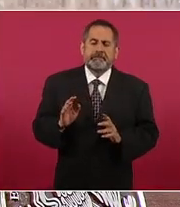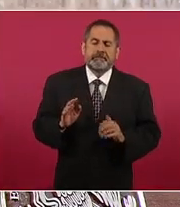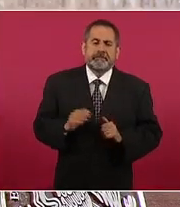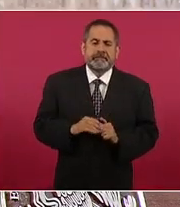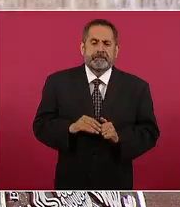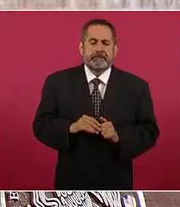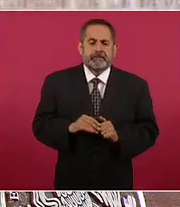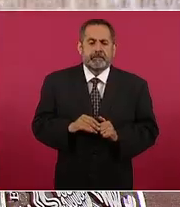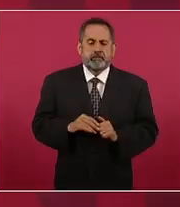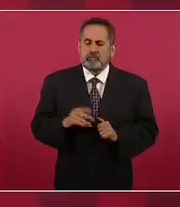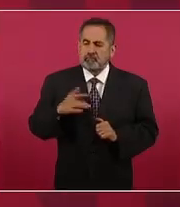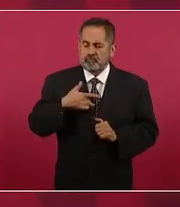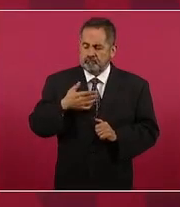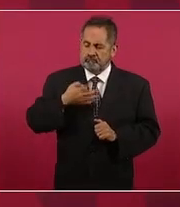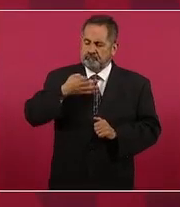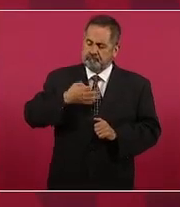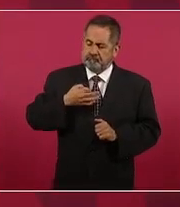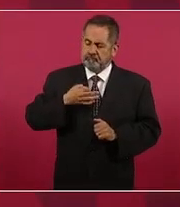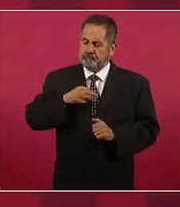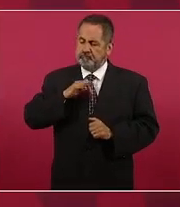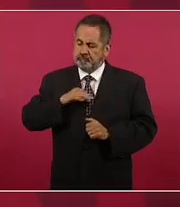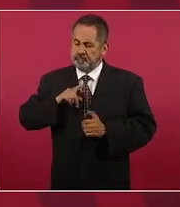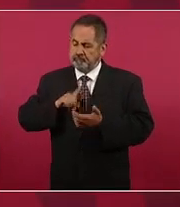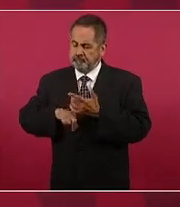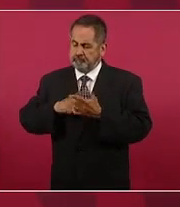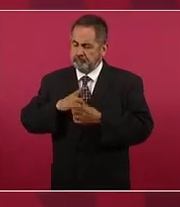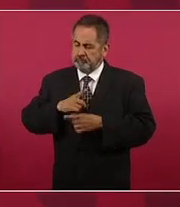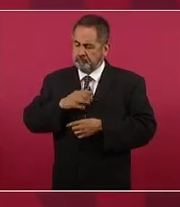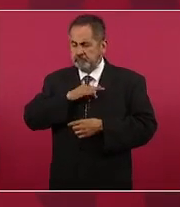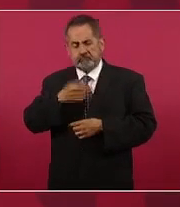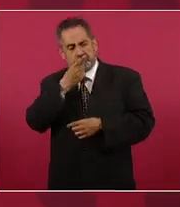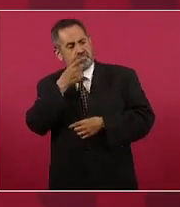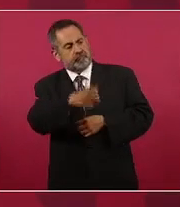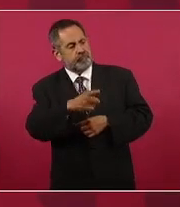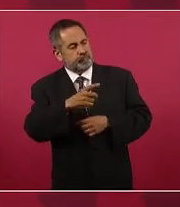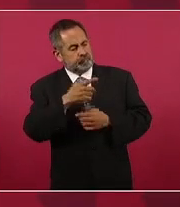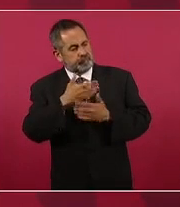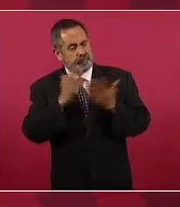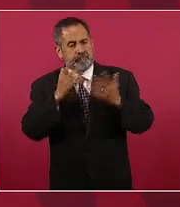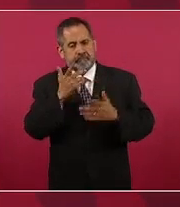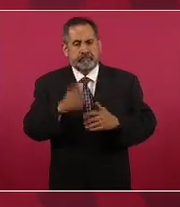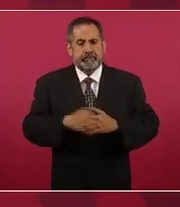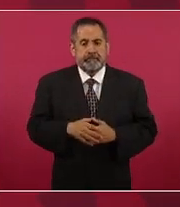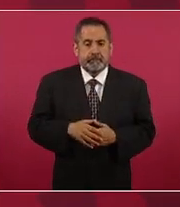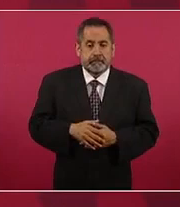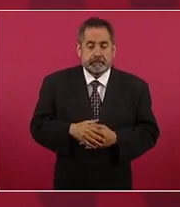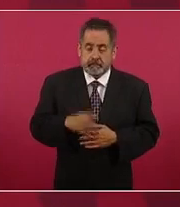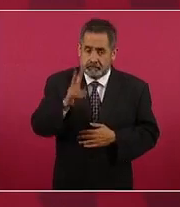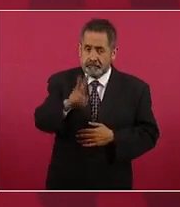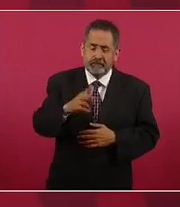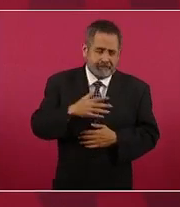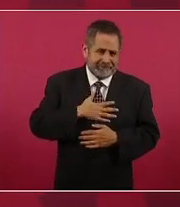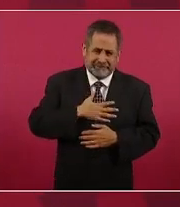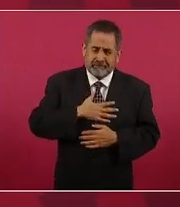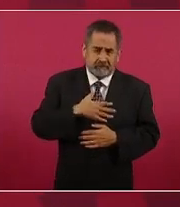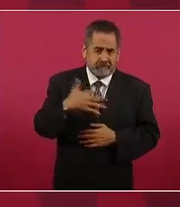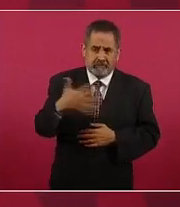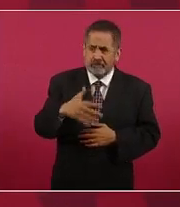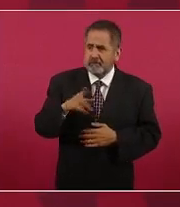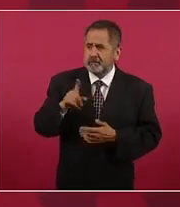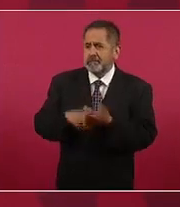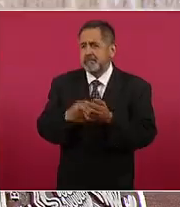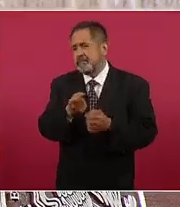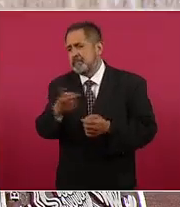tener autoridad moral autoridad política a nosotros nos duele mucho cuando pierde la vida